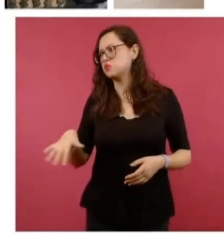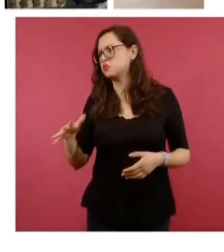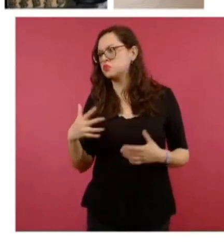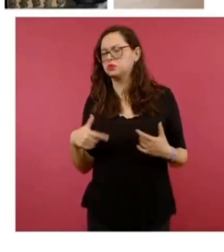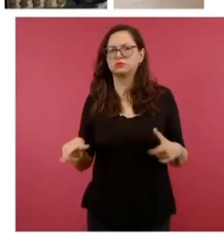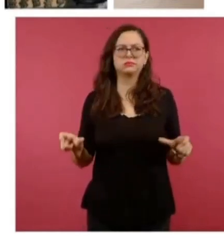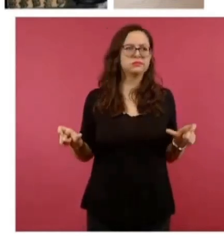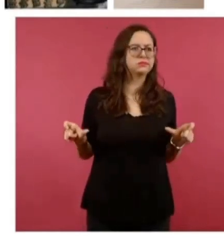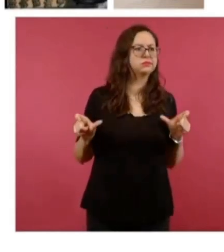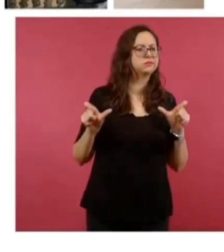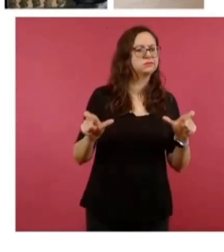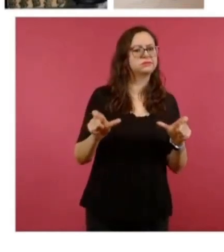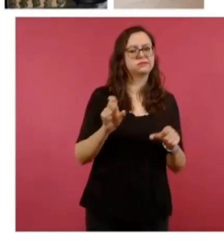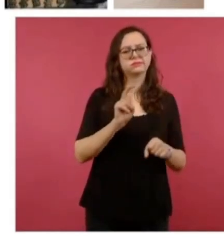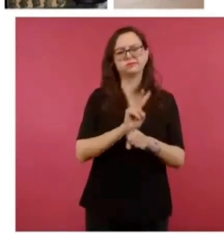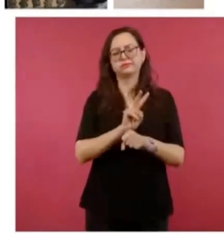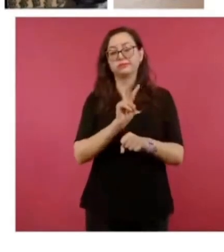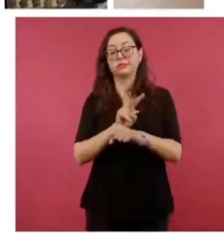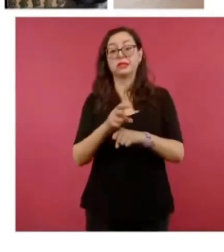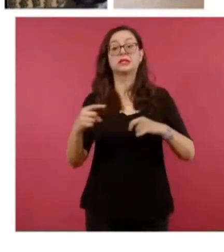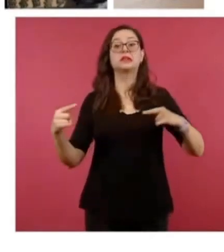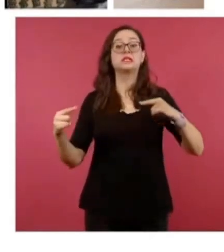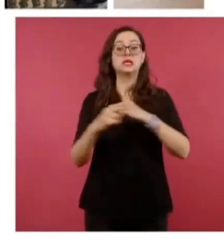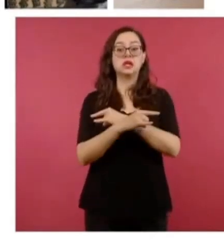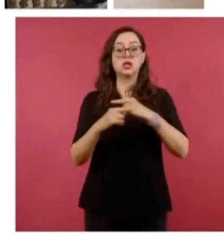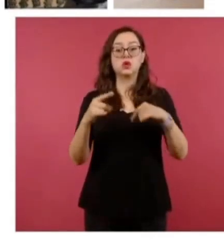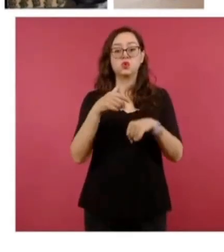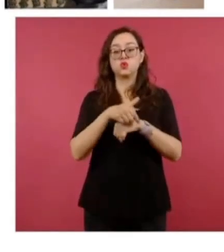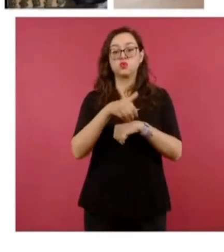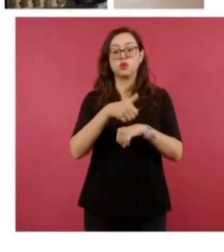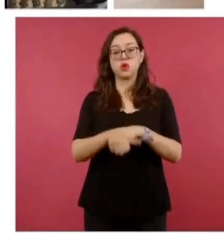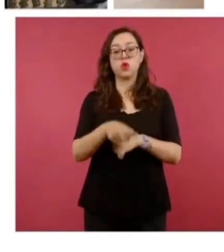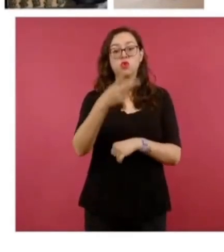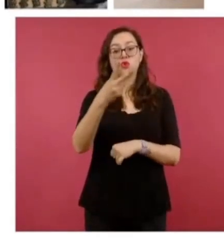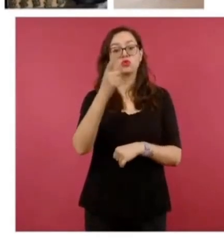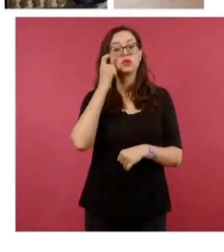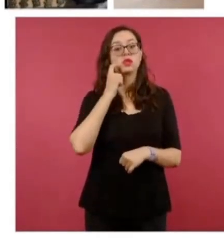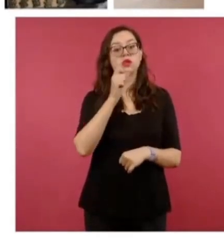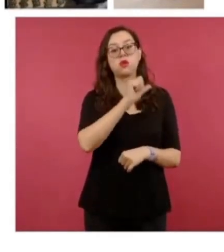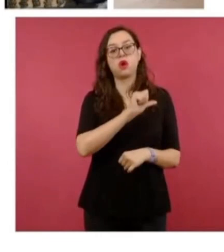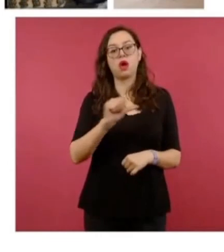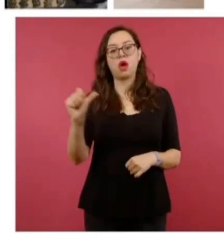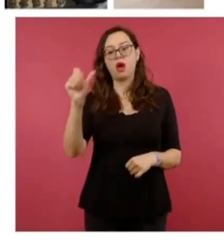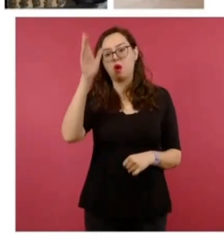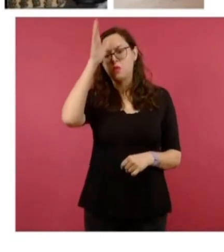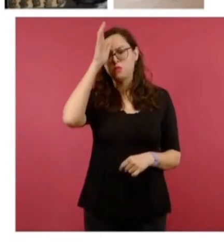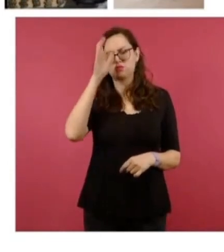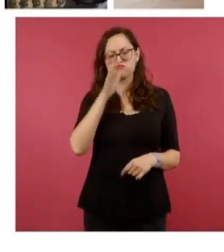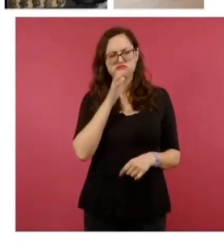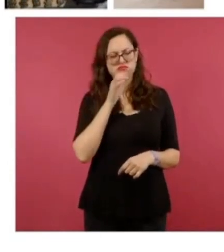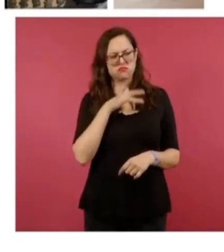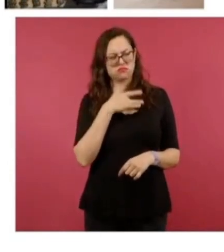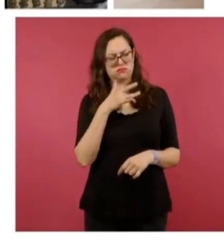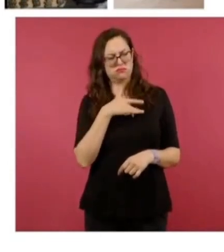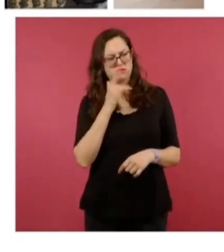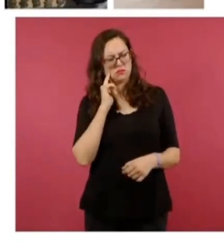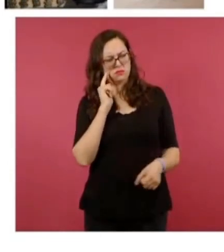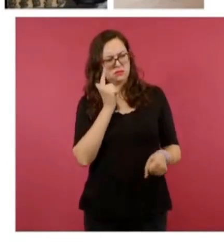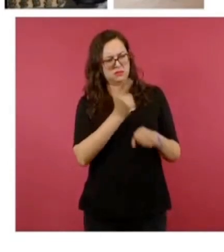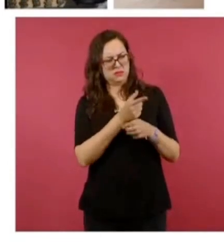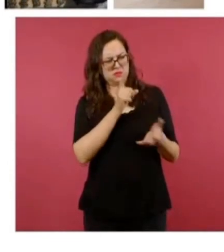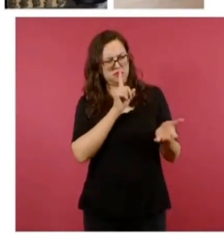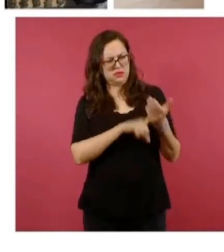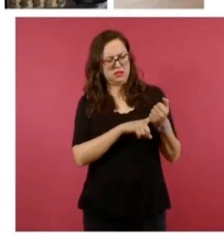del delito sobre la carretera federal número 2 en Guerrero, Coahuila, detectaron dos camionetas con civiles